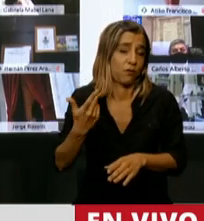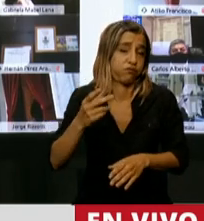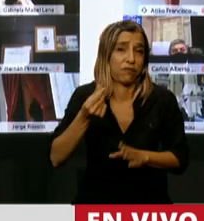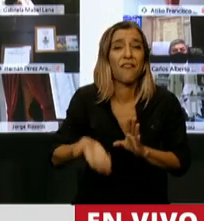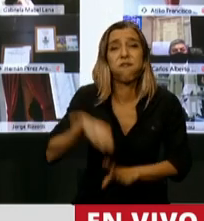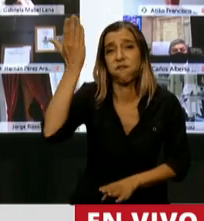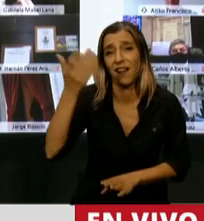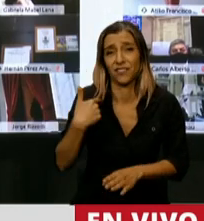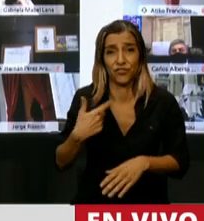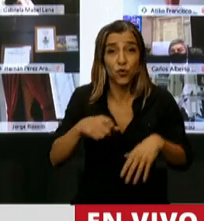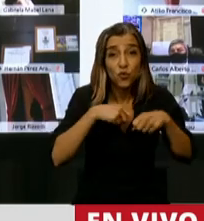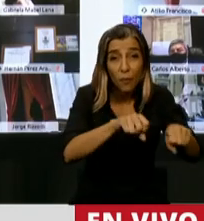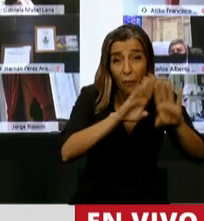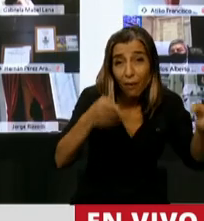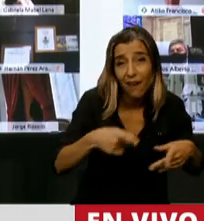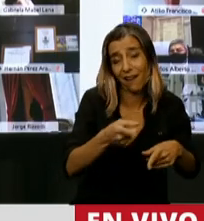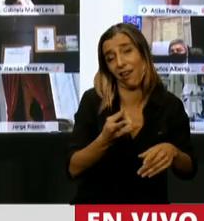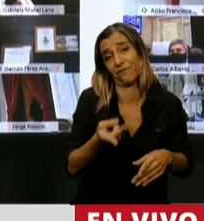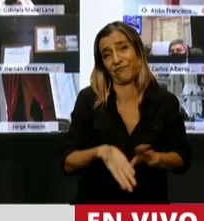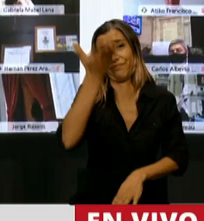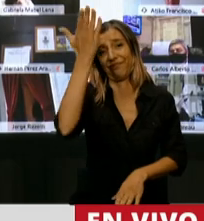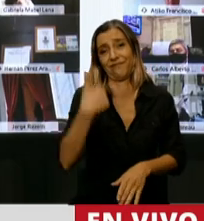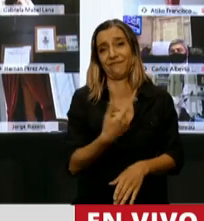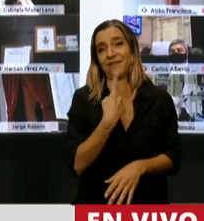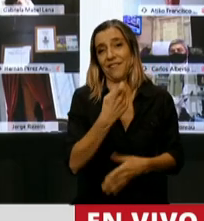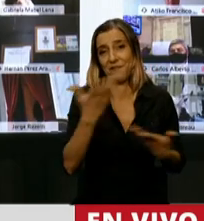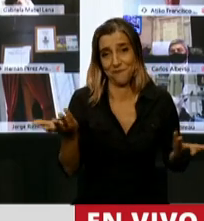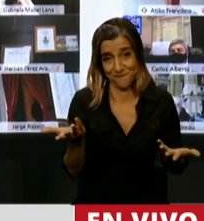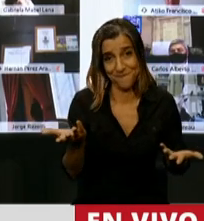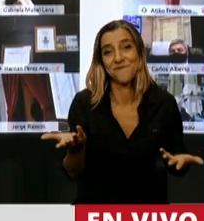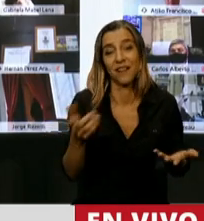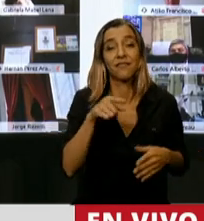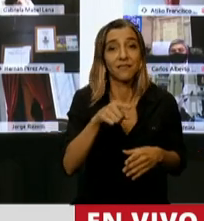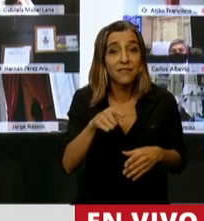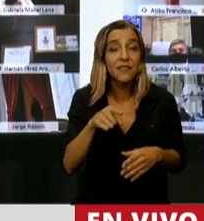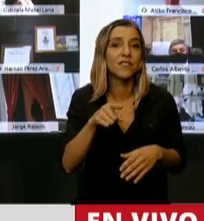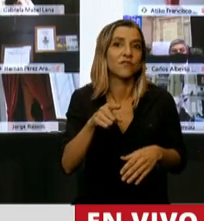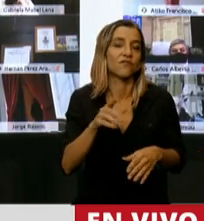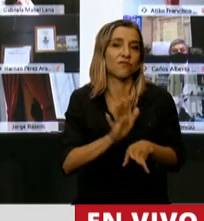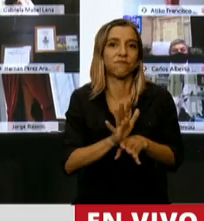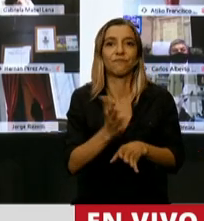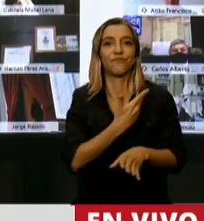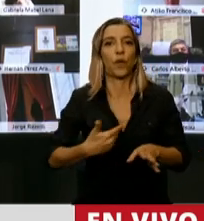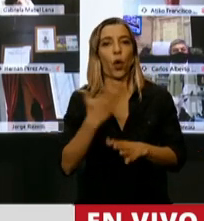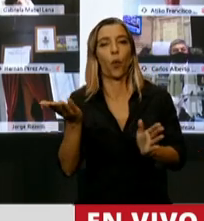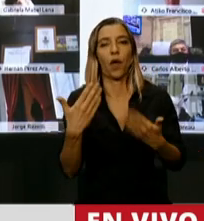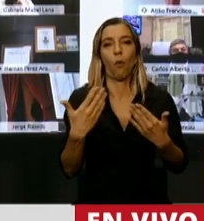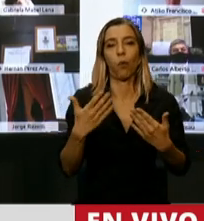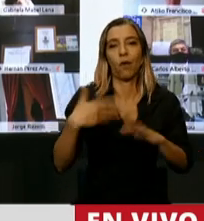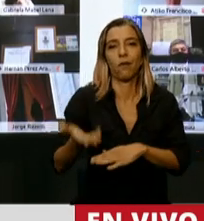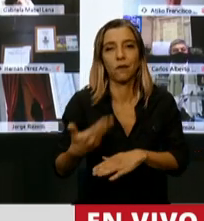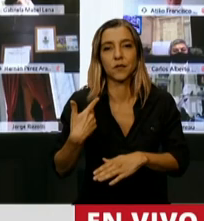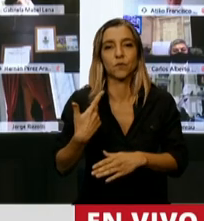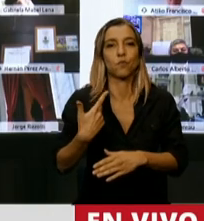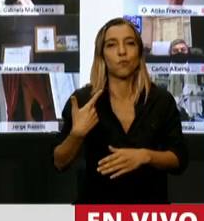de los supermercados, que eso le daba una gran discrecionalidad al gobierno para después poder subir los gastos a